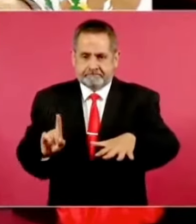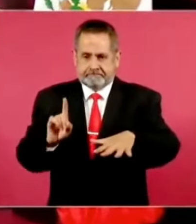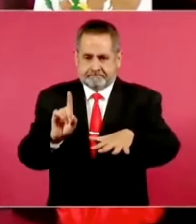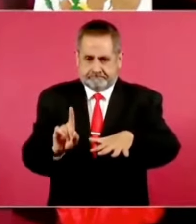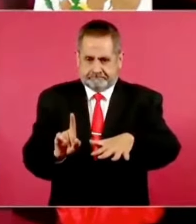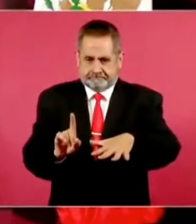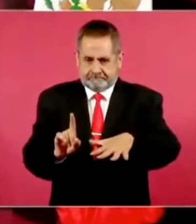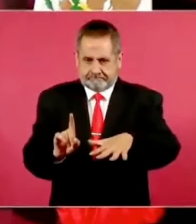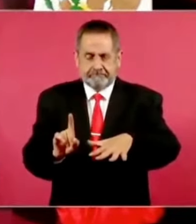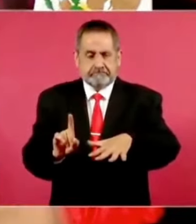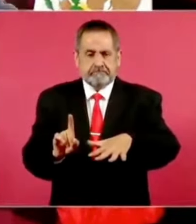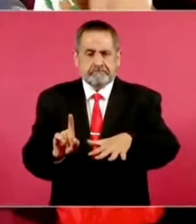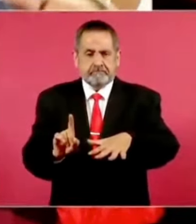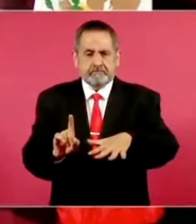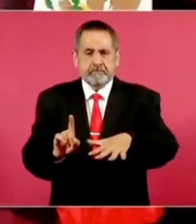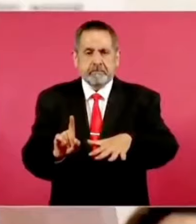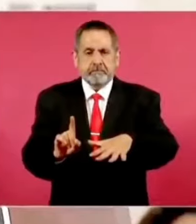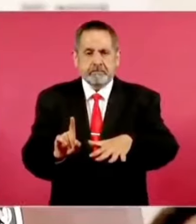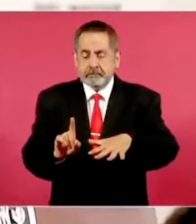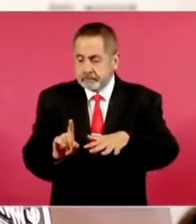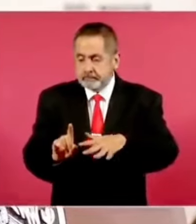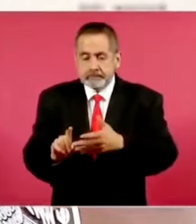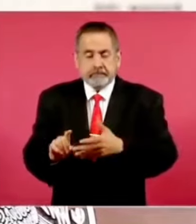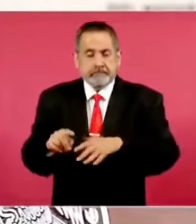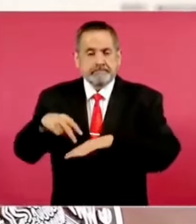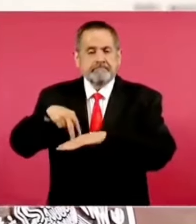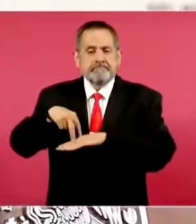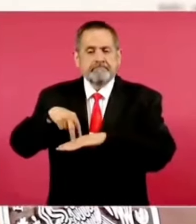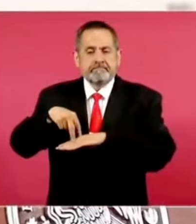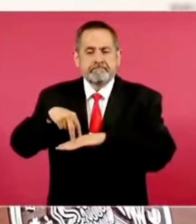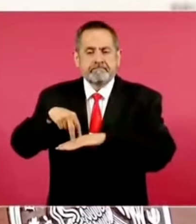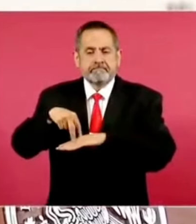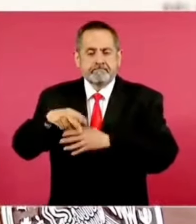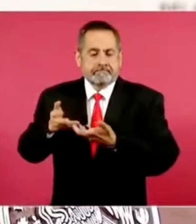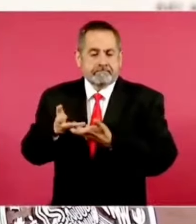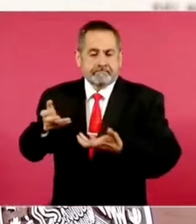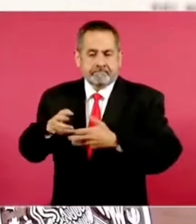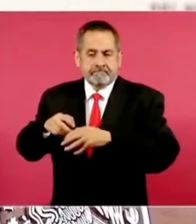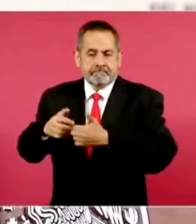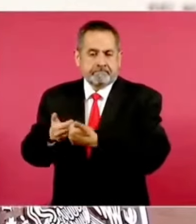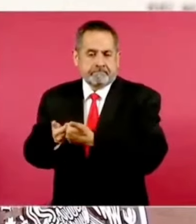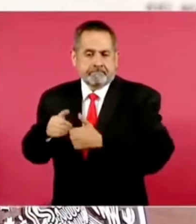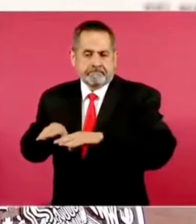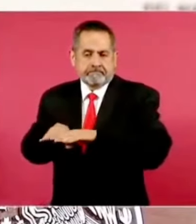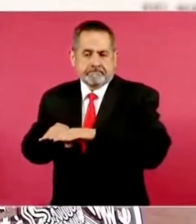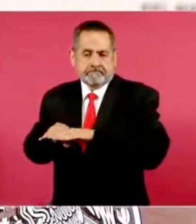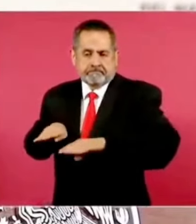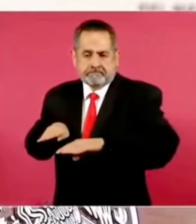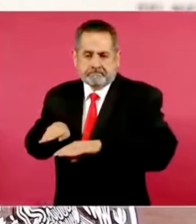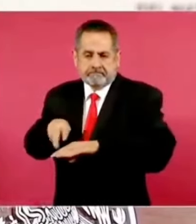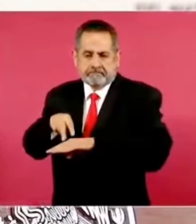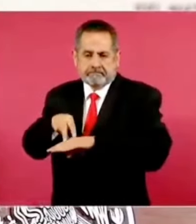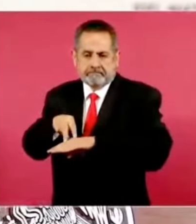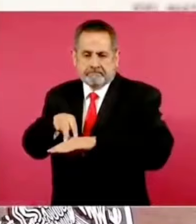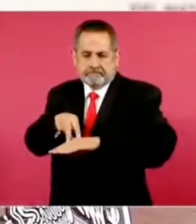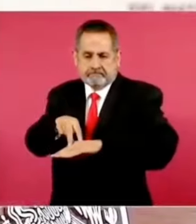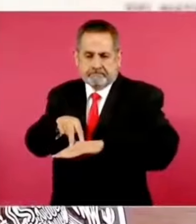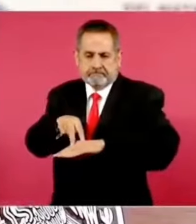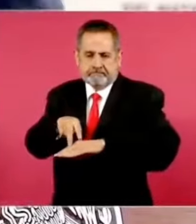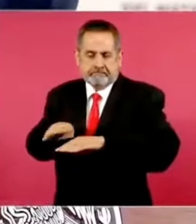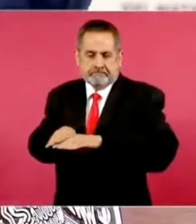un pedazo de tierra y con el viento se fue